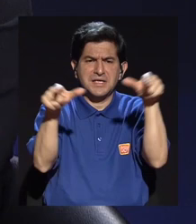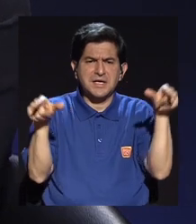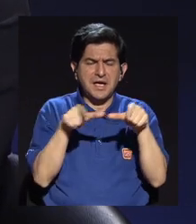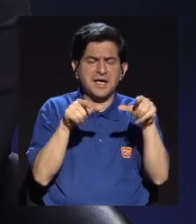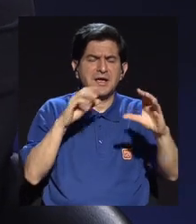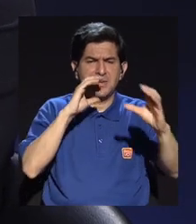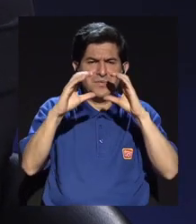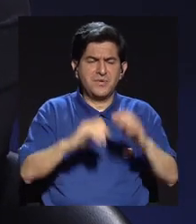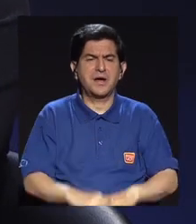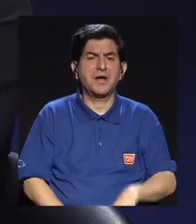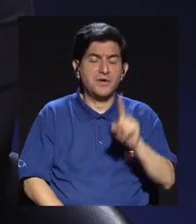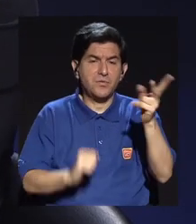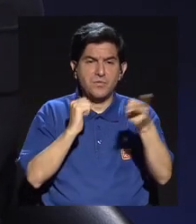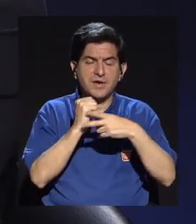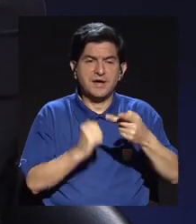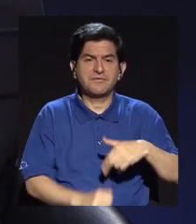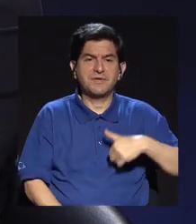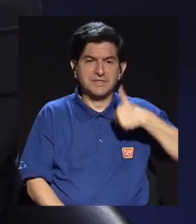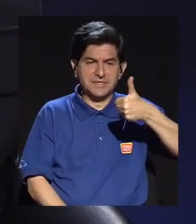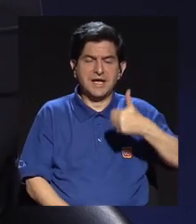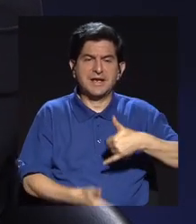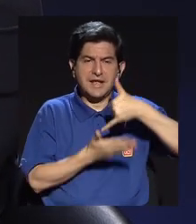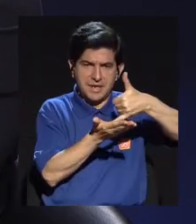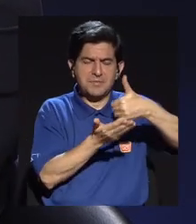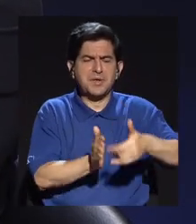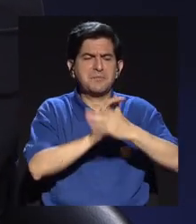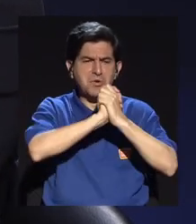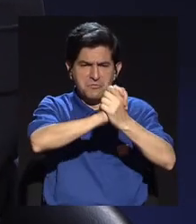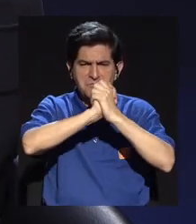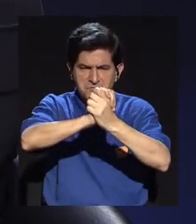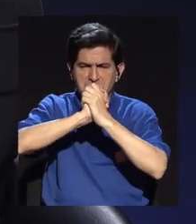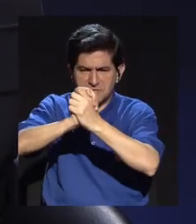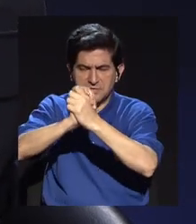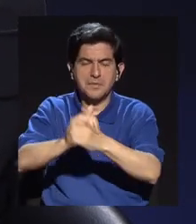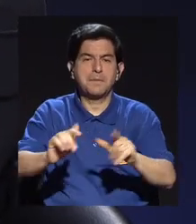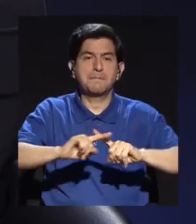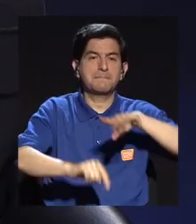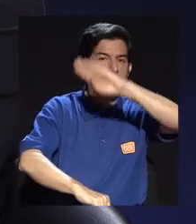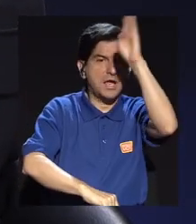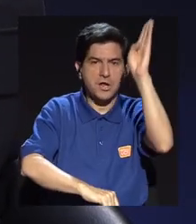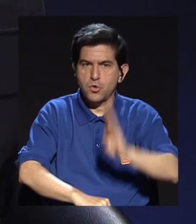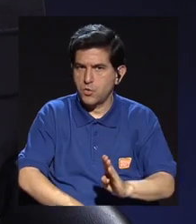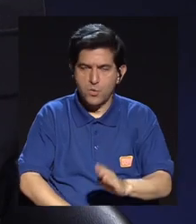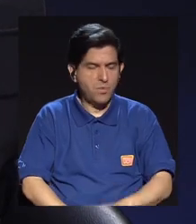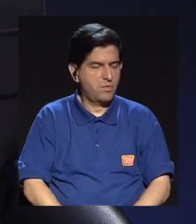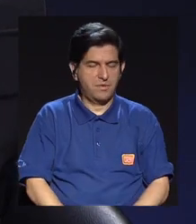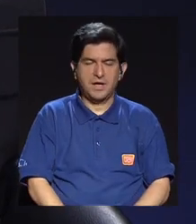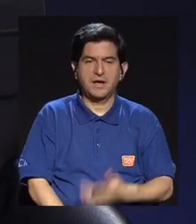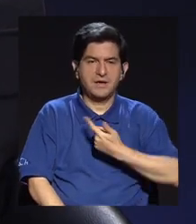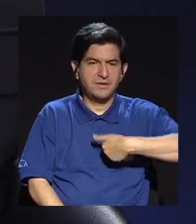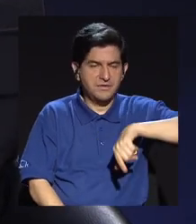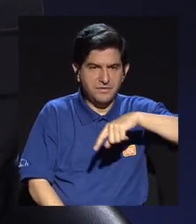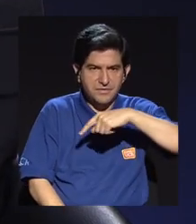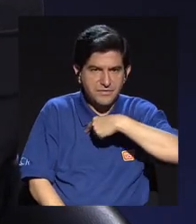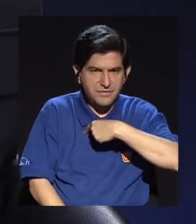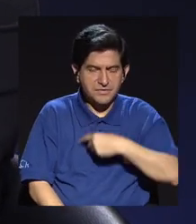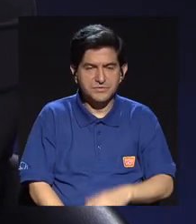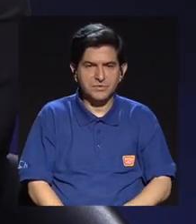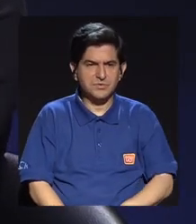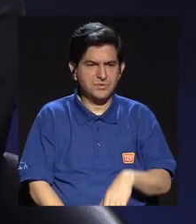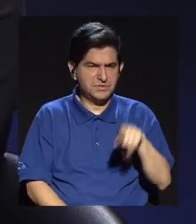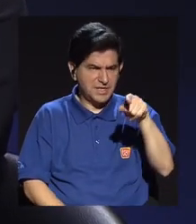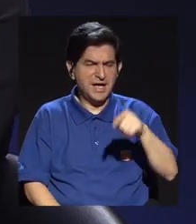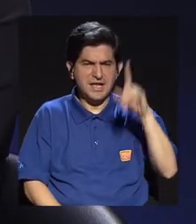ha llegado, una de esas fue el día que ganamos el premio, que llegó a felicitarnos, pero nunca en ningún momento he recibido una